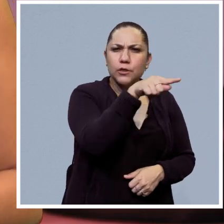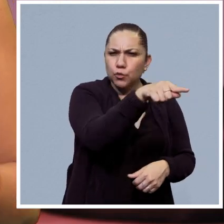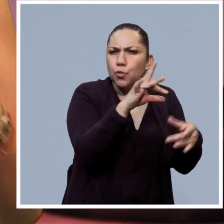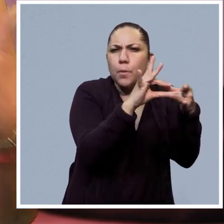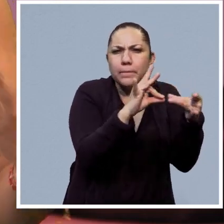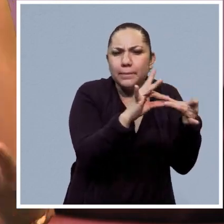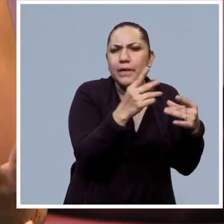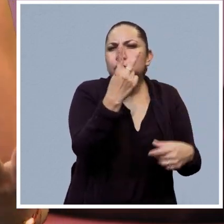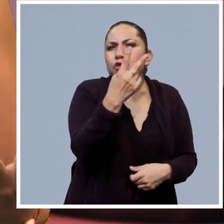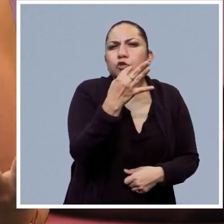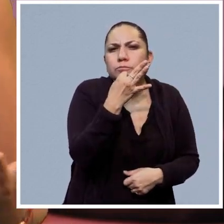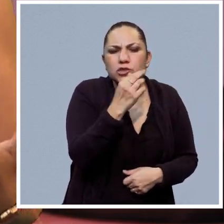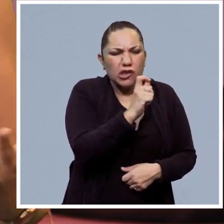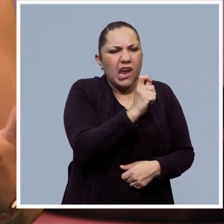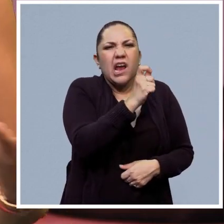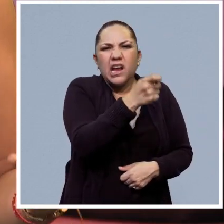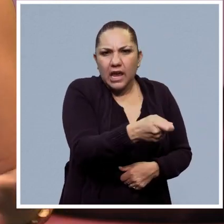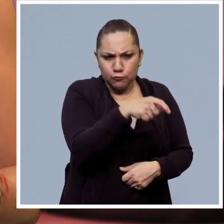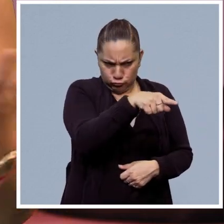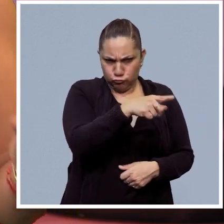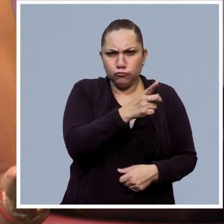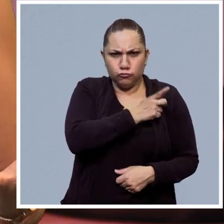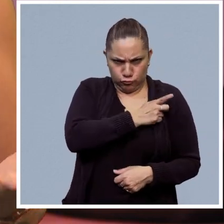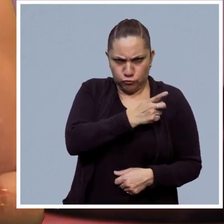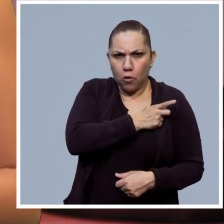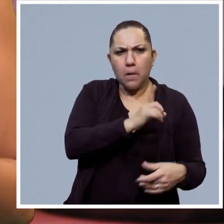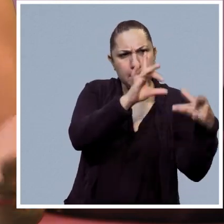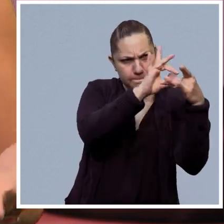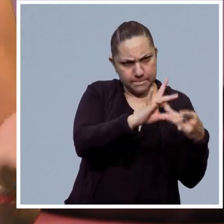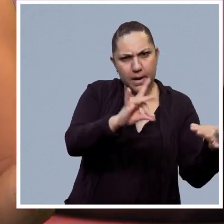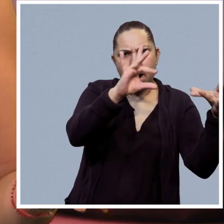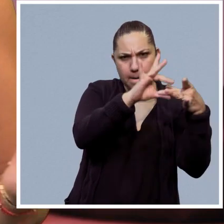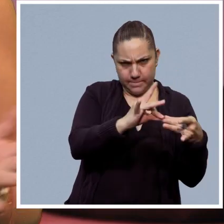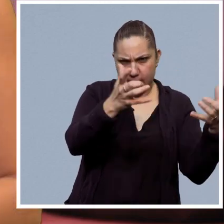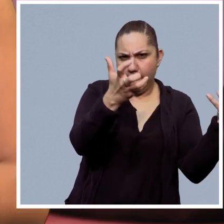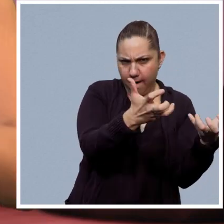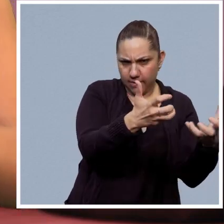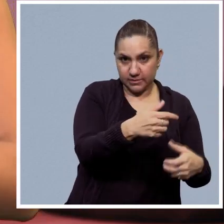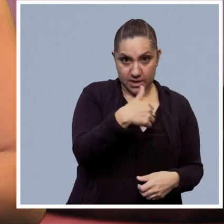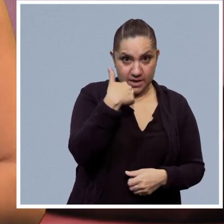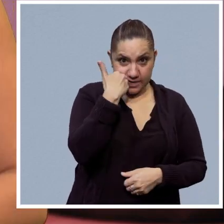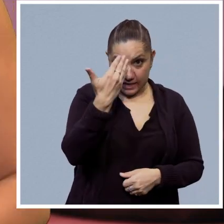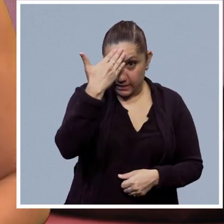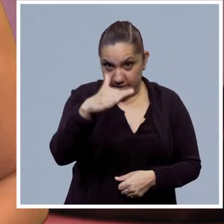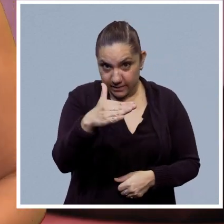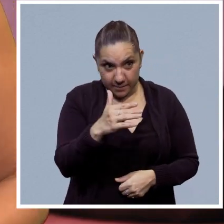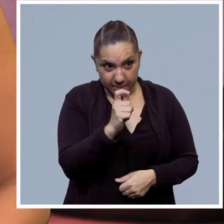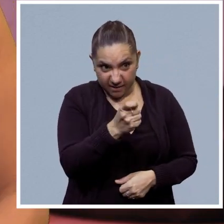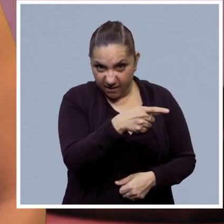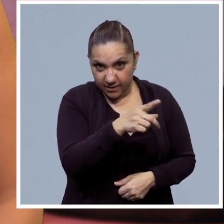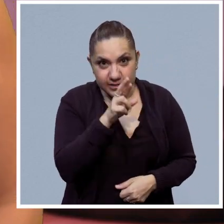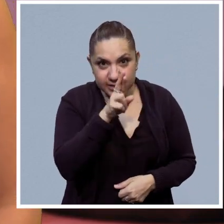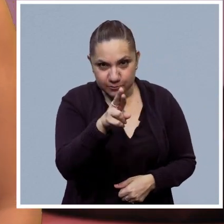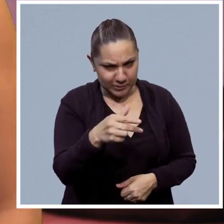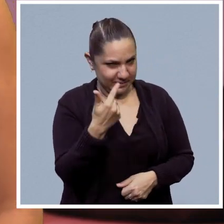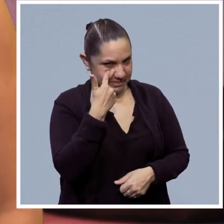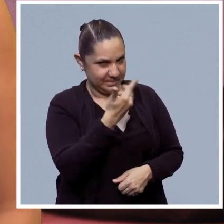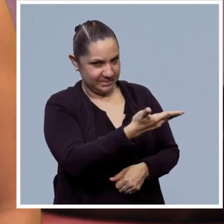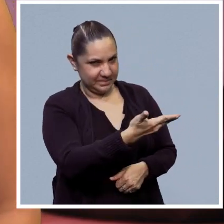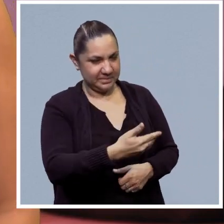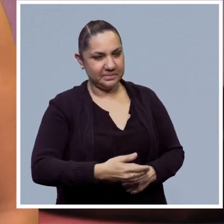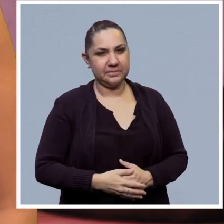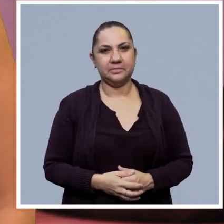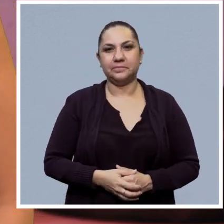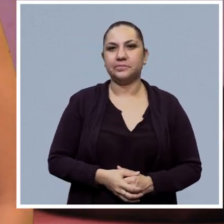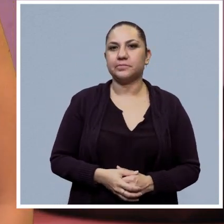artificial que se describiera a sí mismo, es decir, que nos contara en dos minutos qué es y cómo funciona. ¿Quieren ver si lo logró? Acompáñenos a descubrirlo en la siguiente